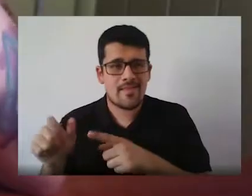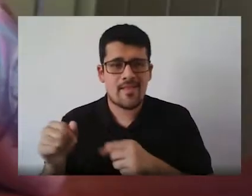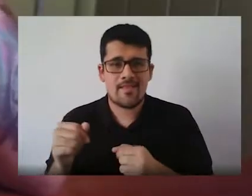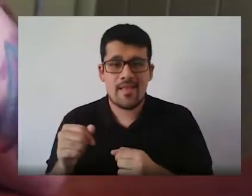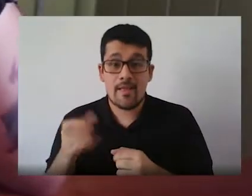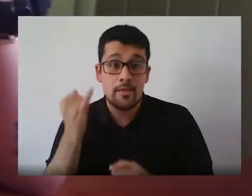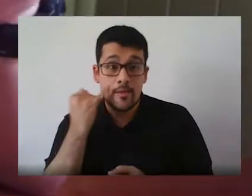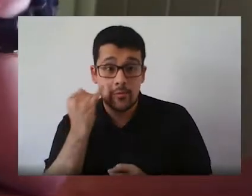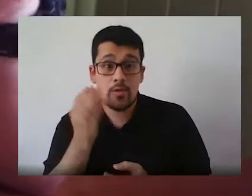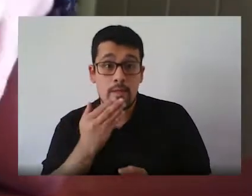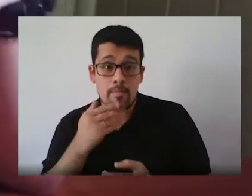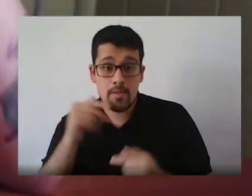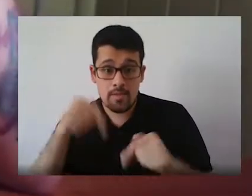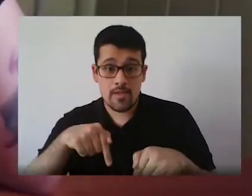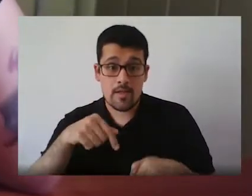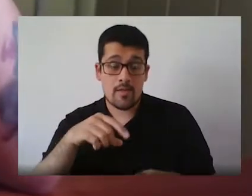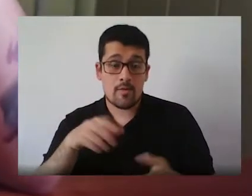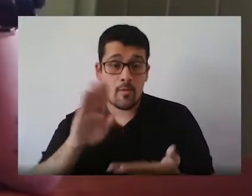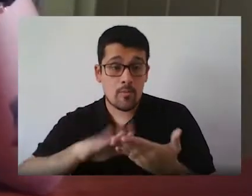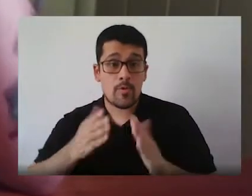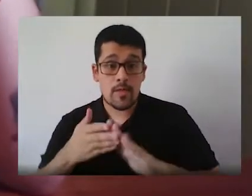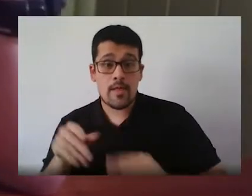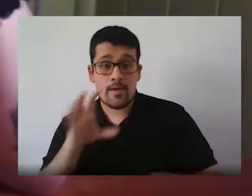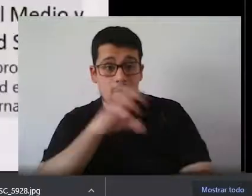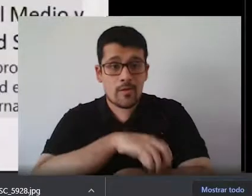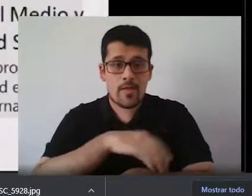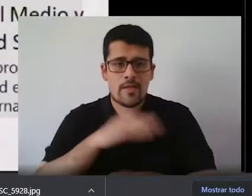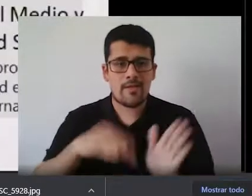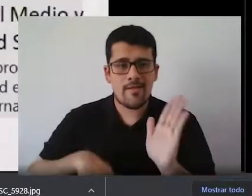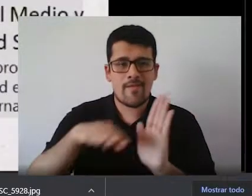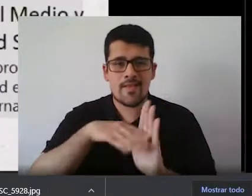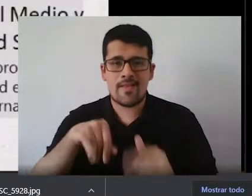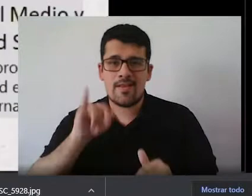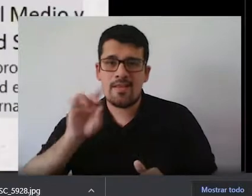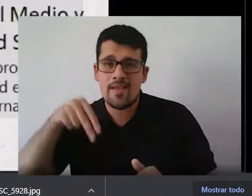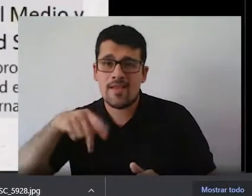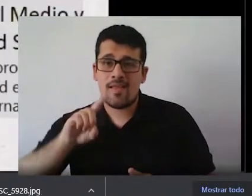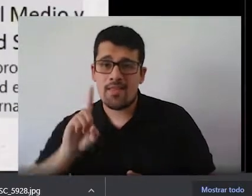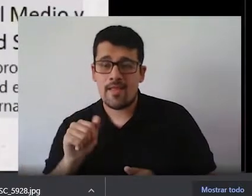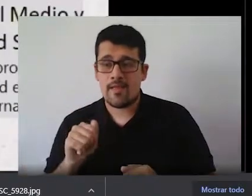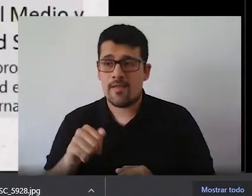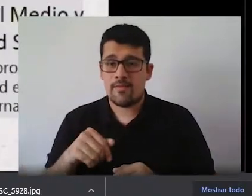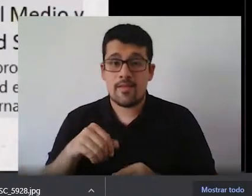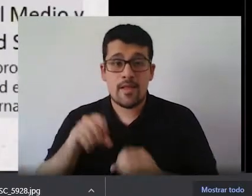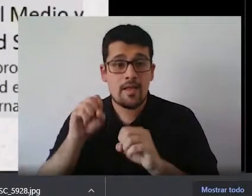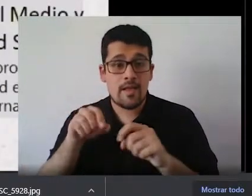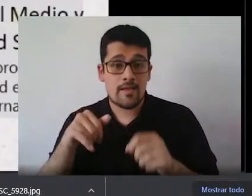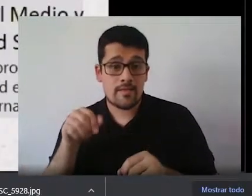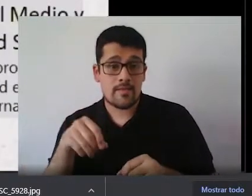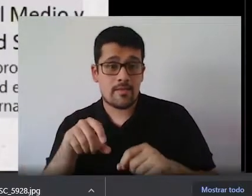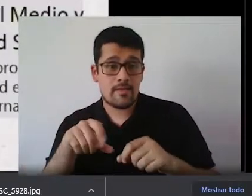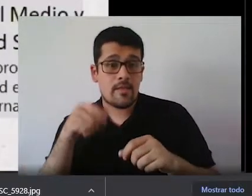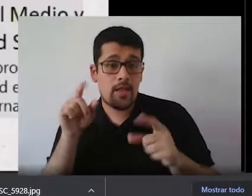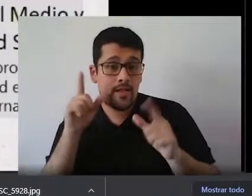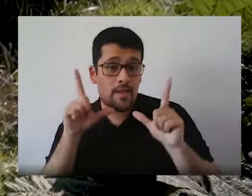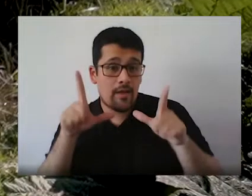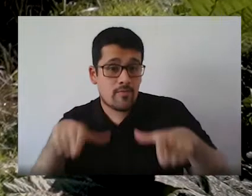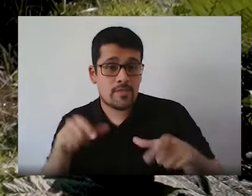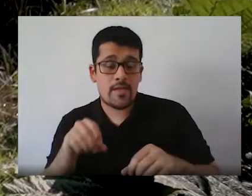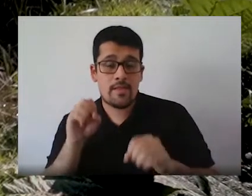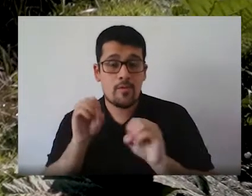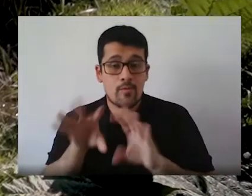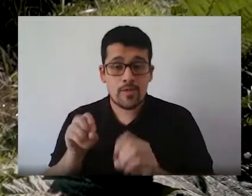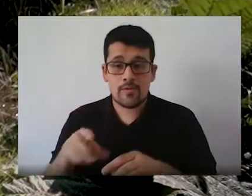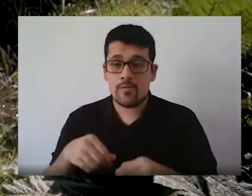distintas instituciones de la comunidad regional a nivel del IND a nivel de la dirección provincial de educación la seremia educación la